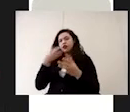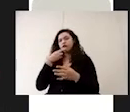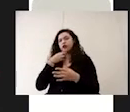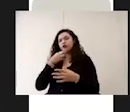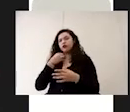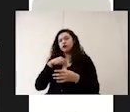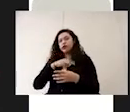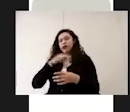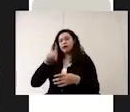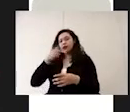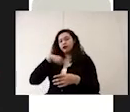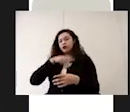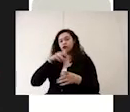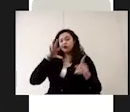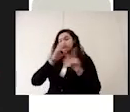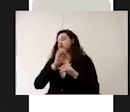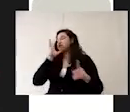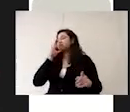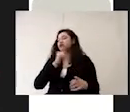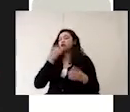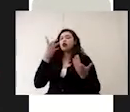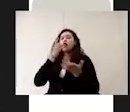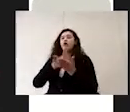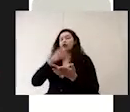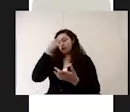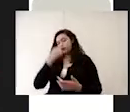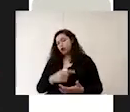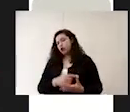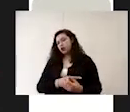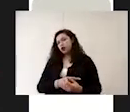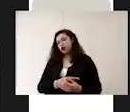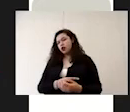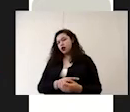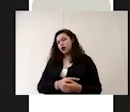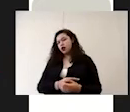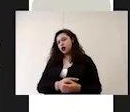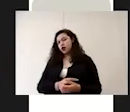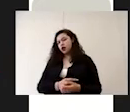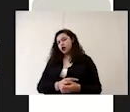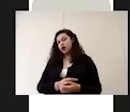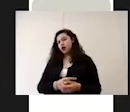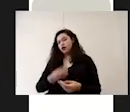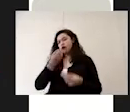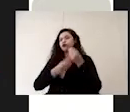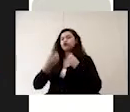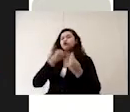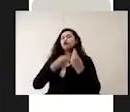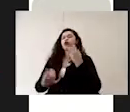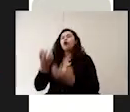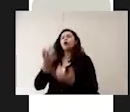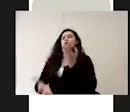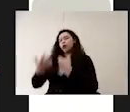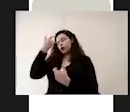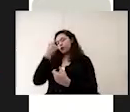alcance basta únicamente con permitir que los alimentos hiervan para asegurarnos que